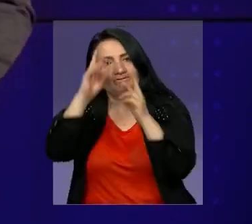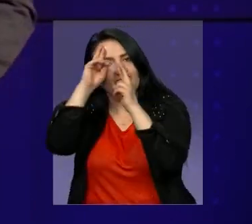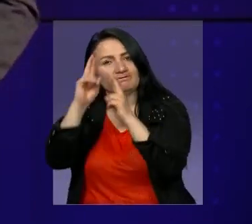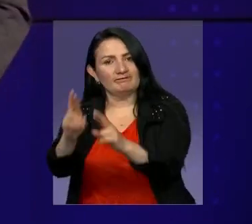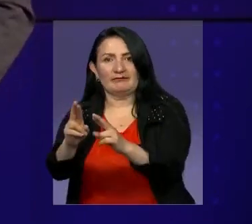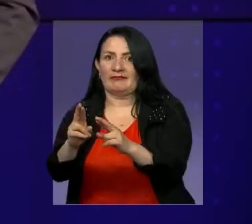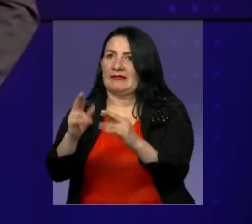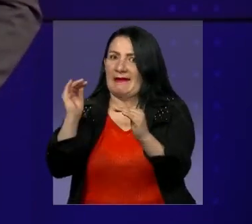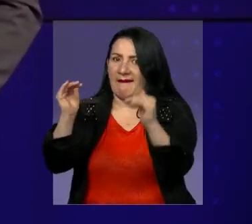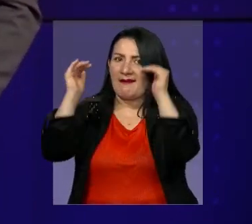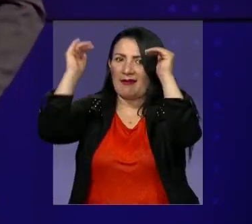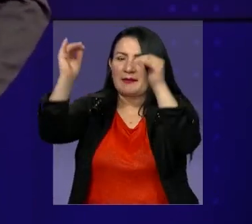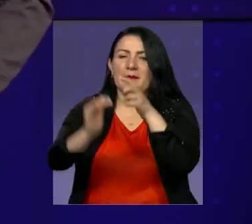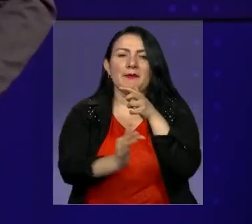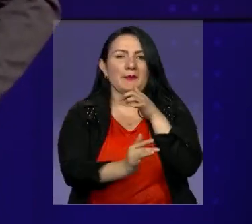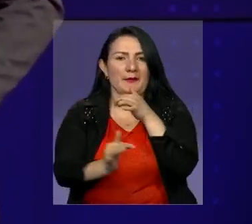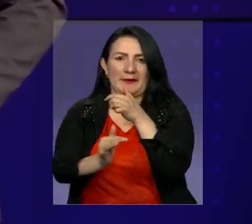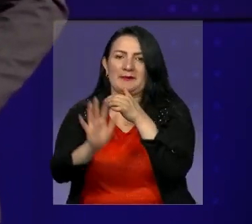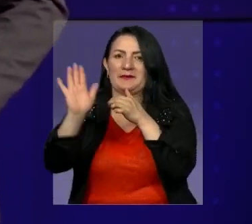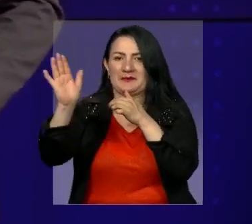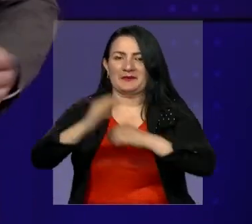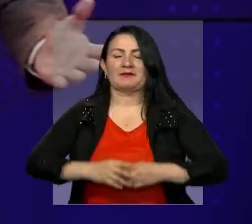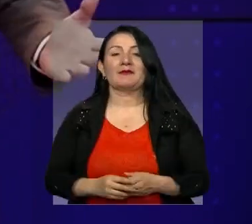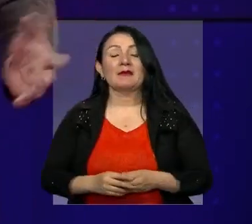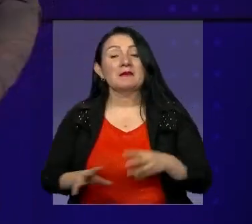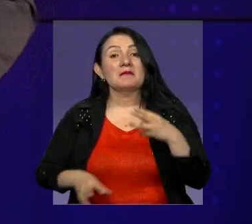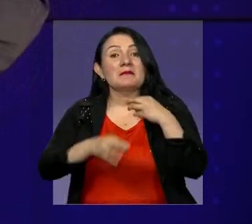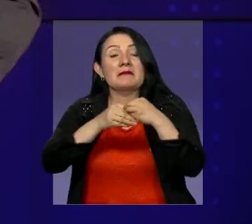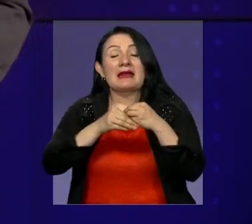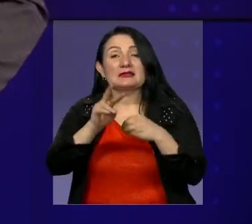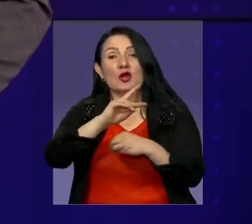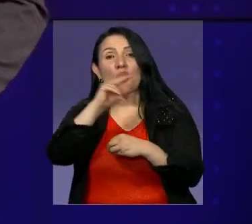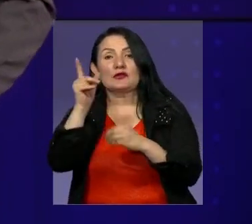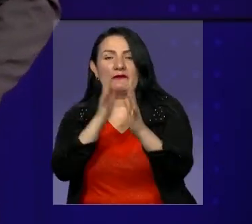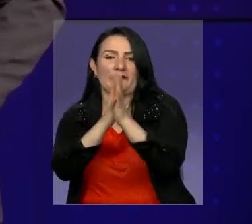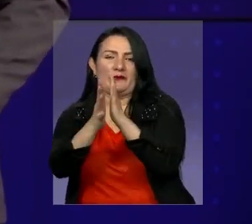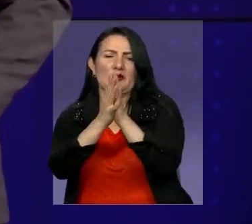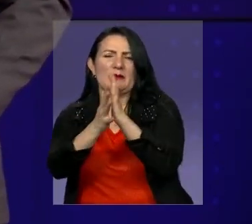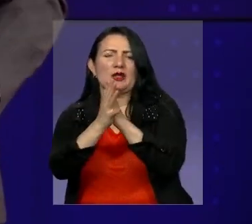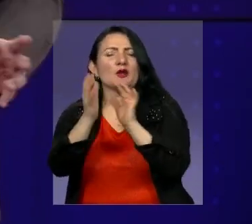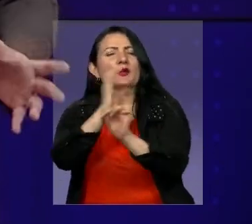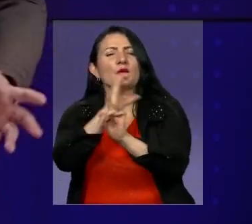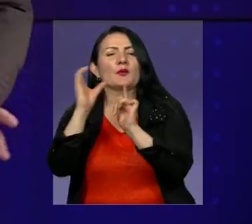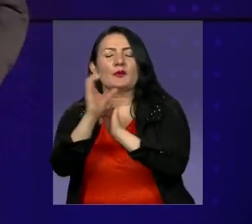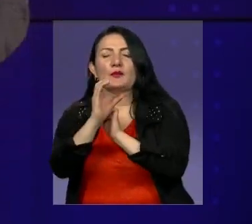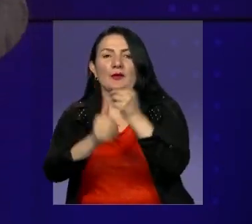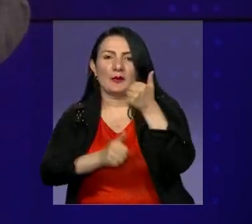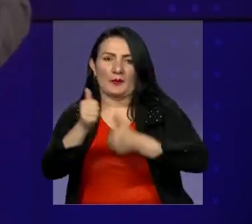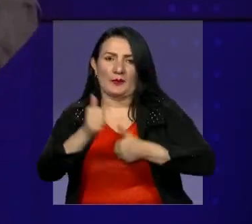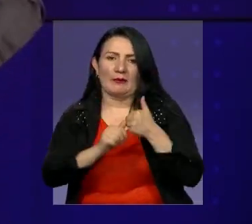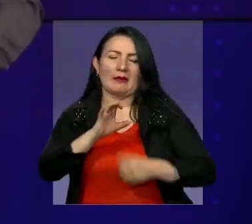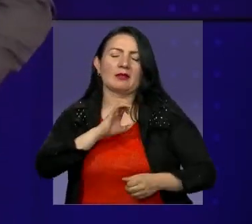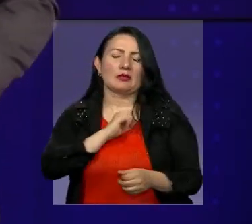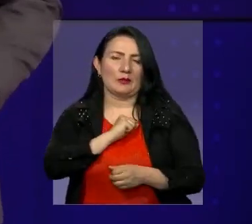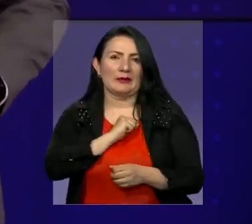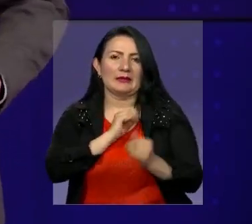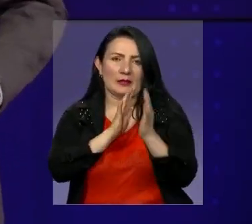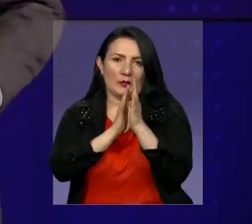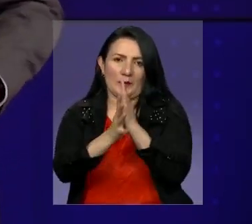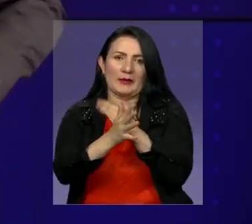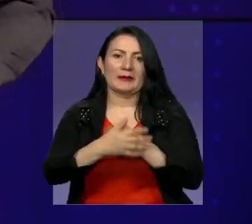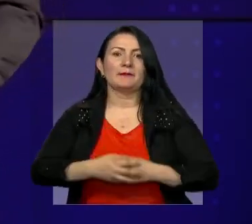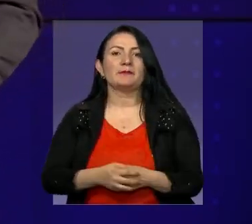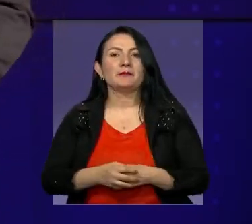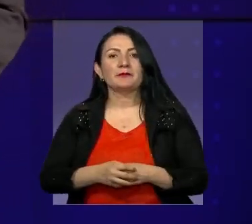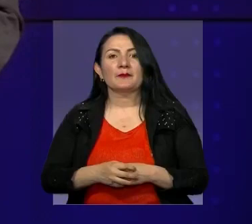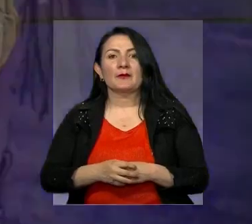para uno de los grandes exponentes de la gaita negra, pero también tenemos más información de cultura y esta nos duele comunicarla, porque también